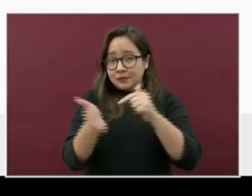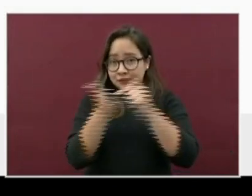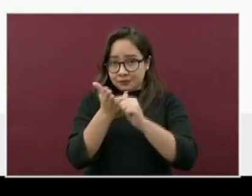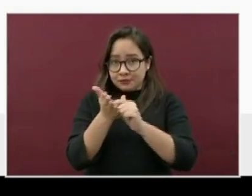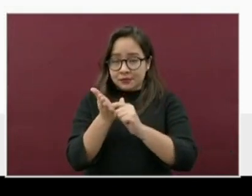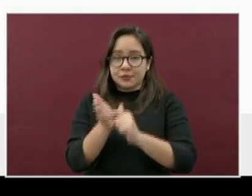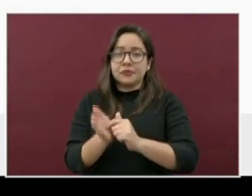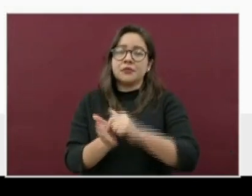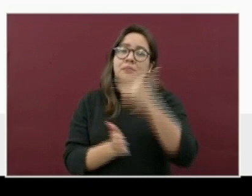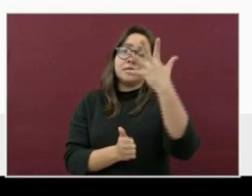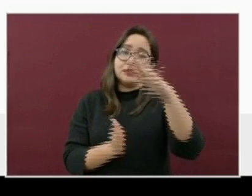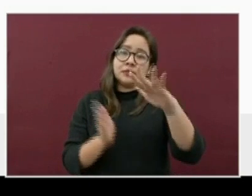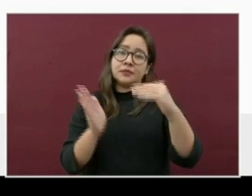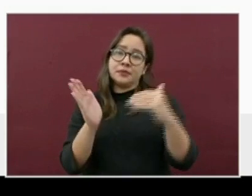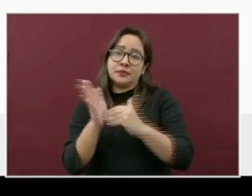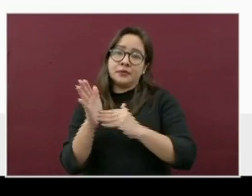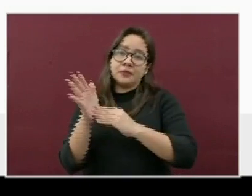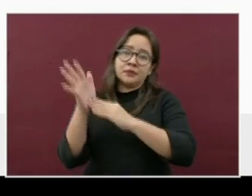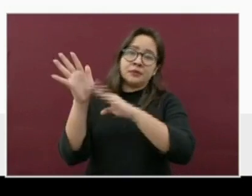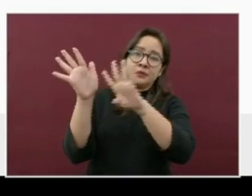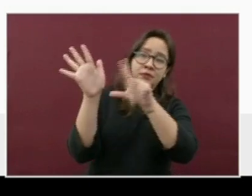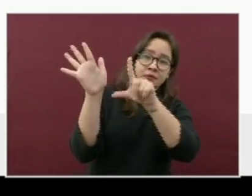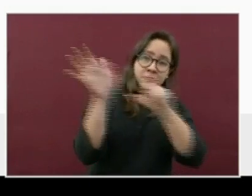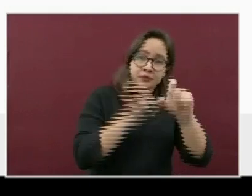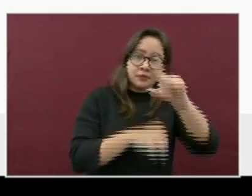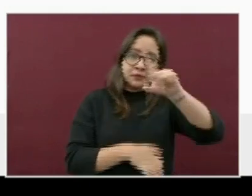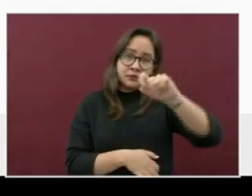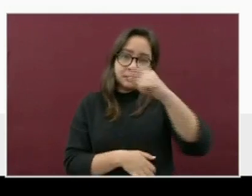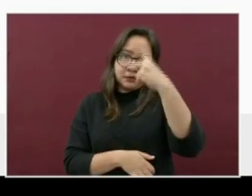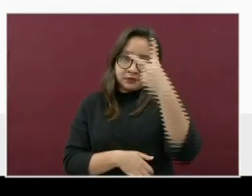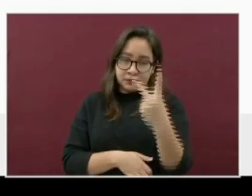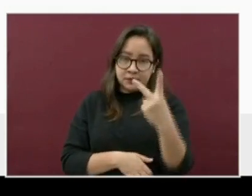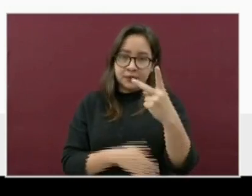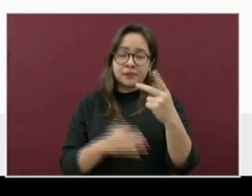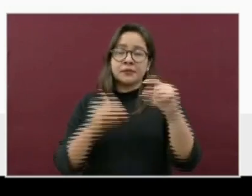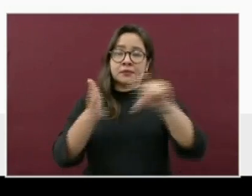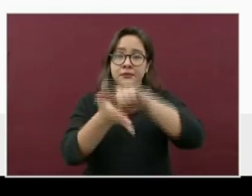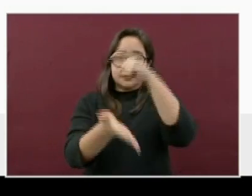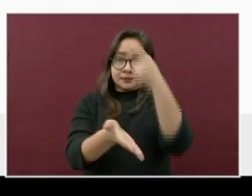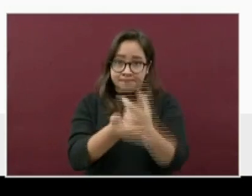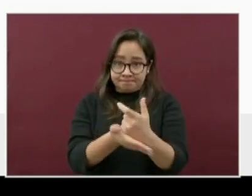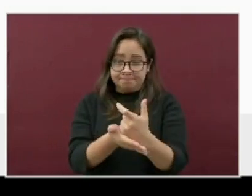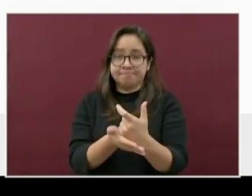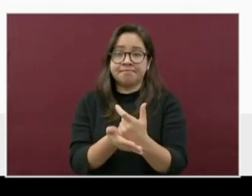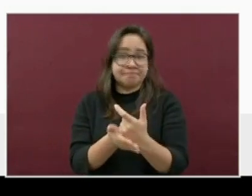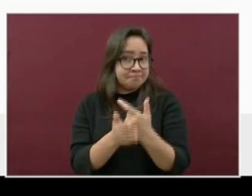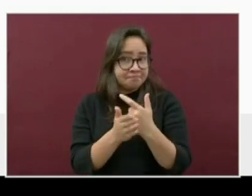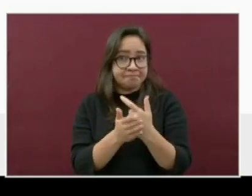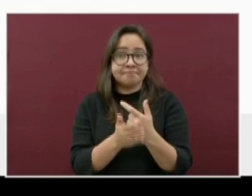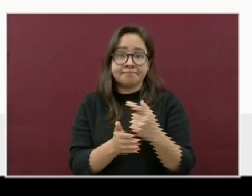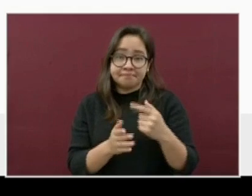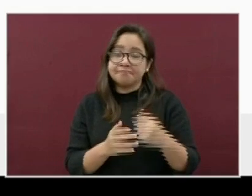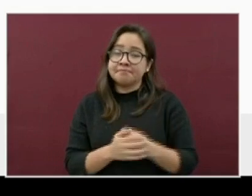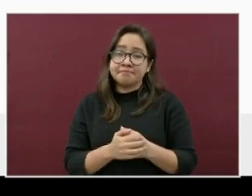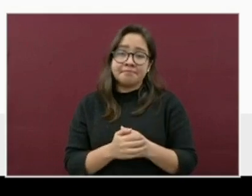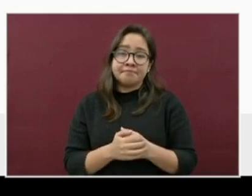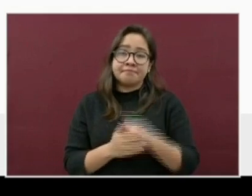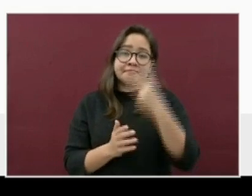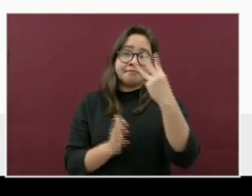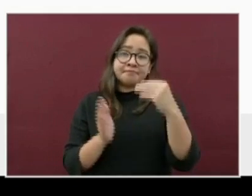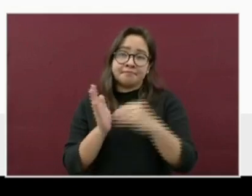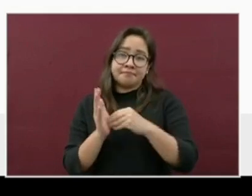ascienden ahora a 10,722. Jalapa sigue con actividad, registra 3